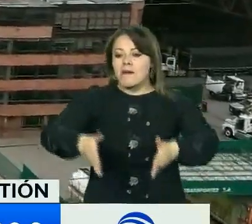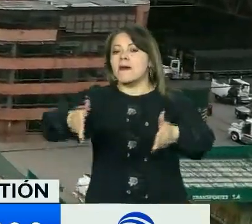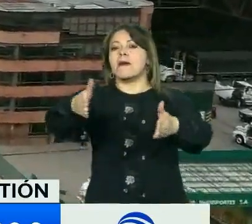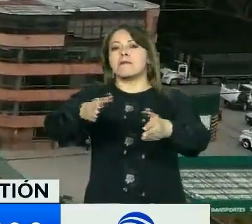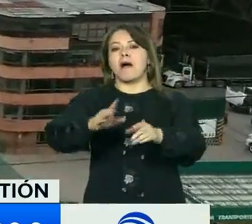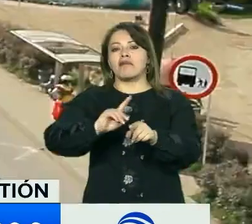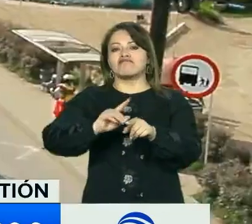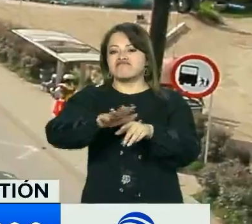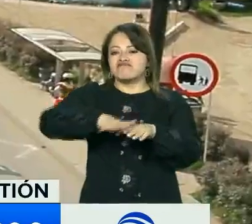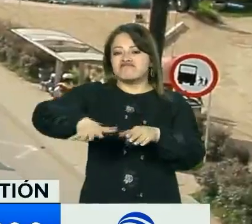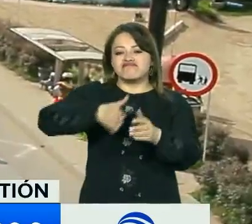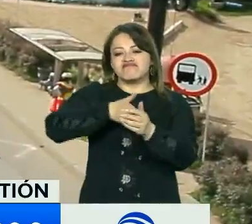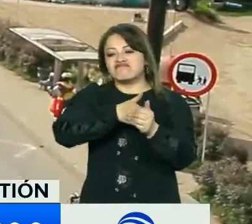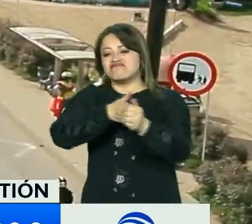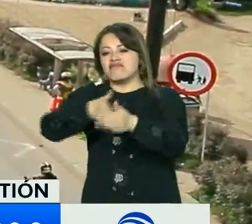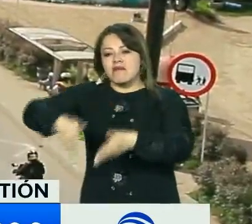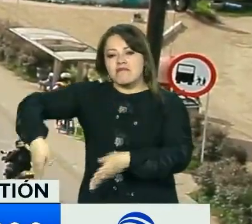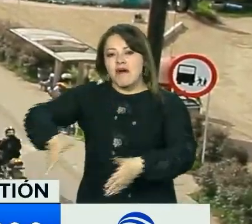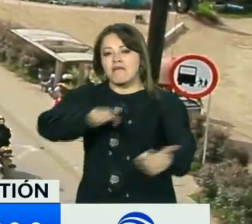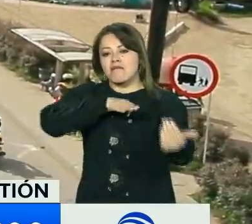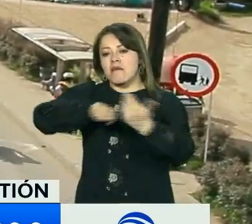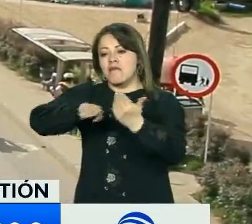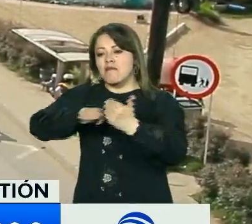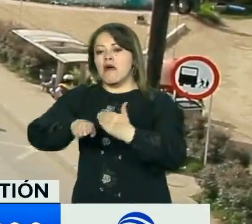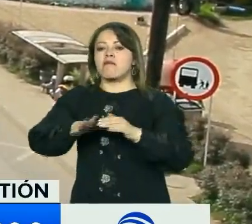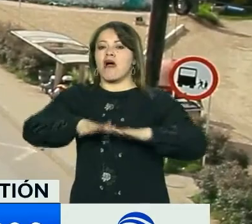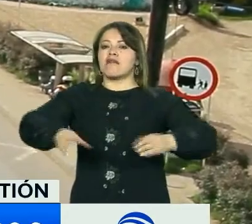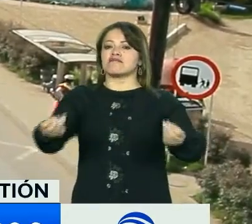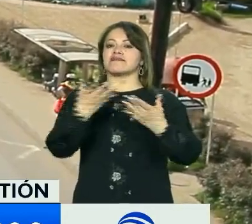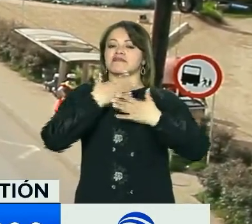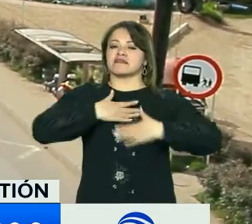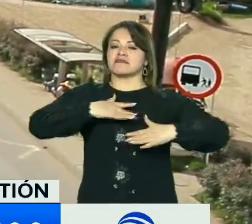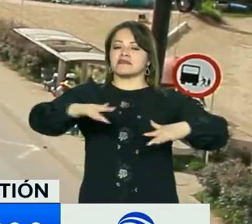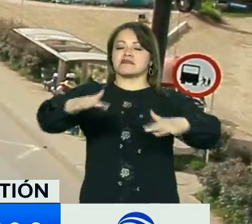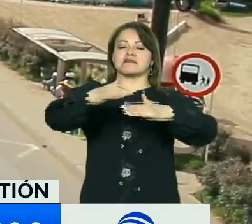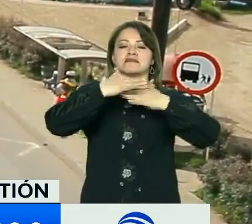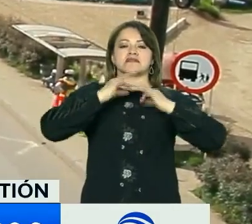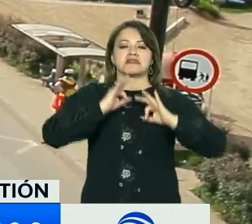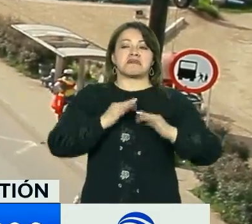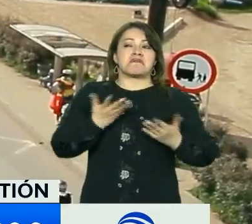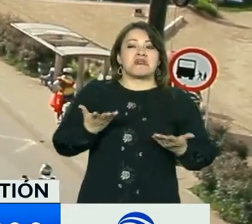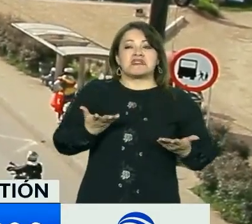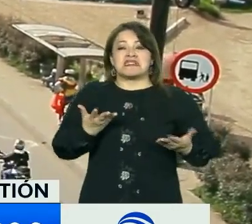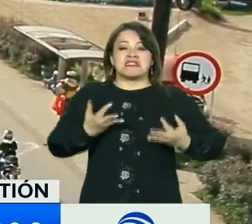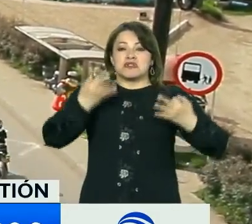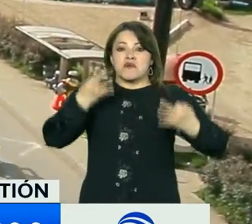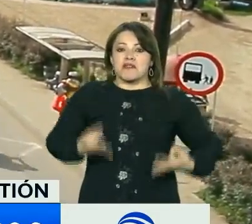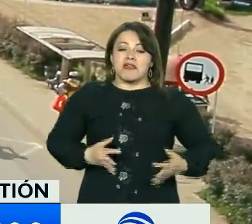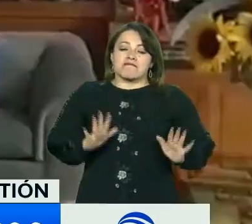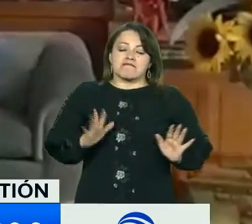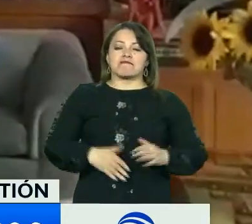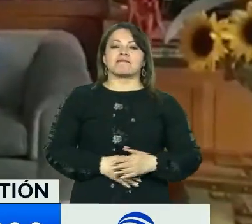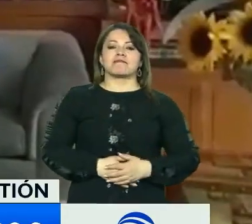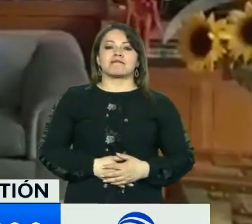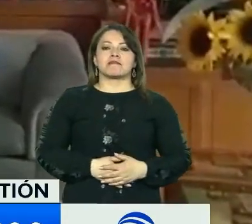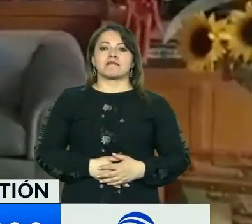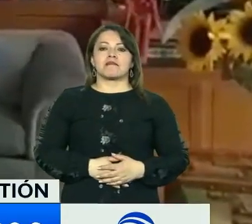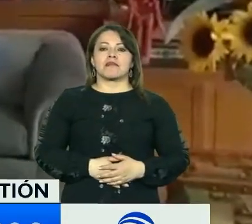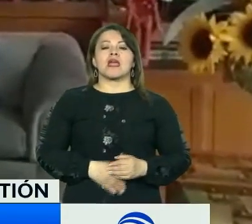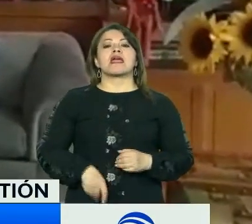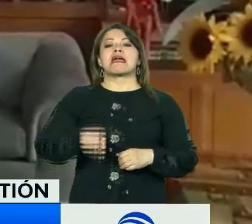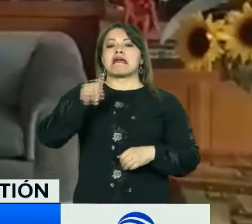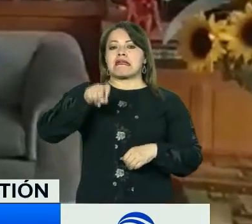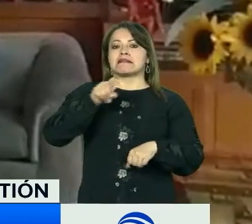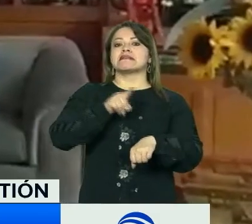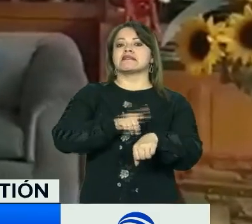transporte ecoamigable y de cero emisiones contaminantes. Sin embargo, esta medida ha sido cuestionada. Lo cierto es que necesitamos un tiempo